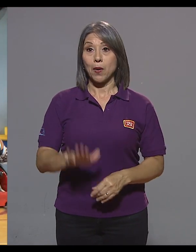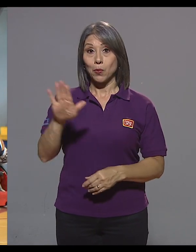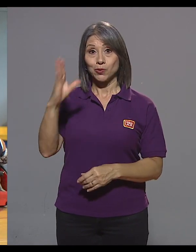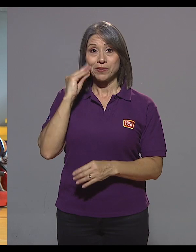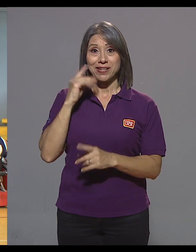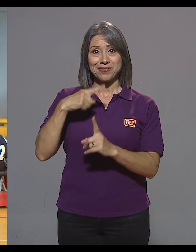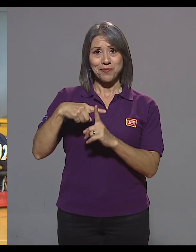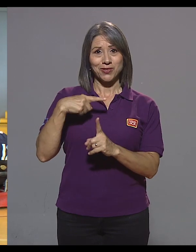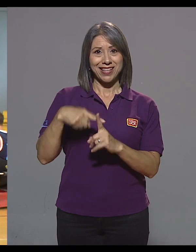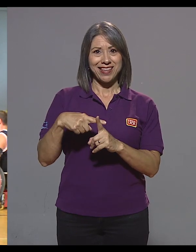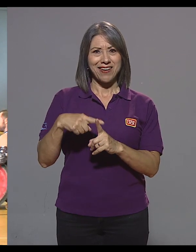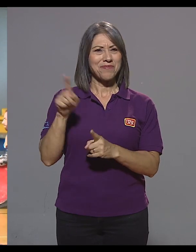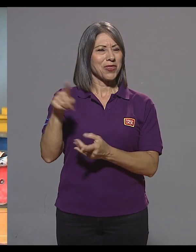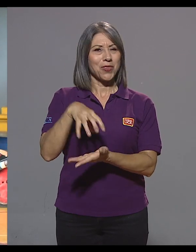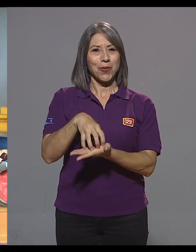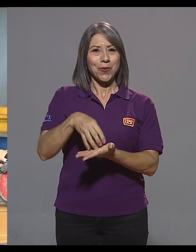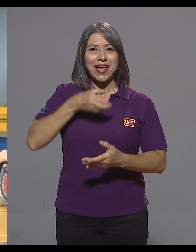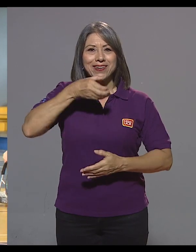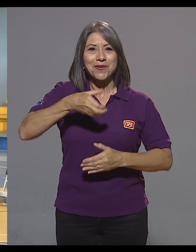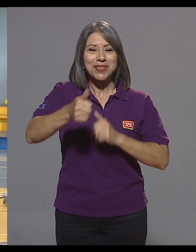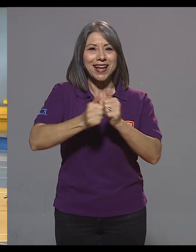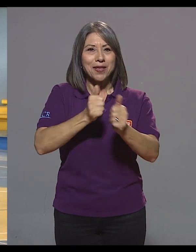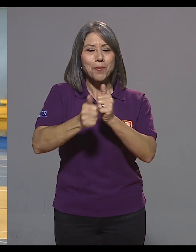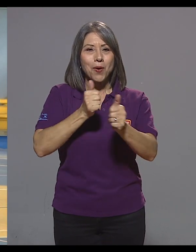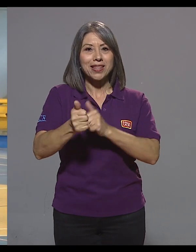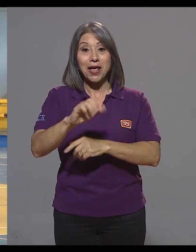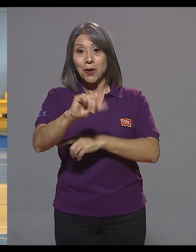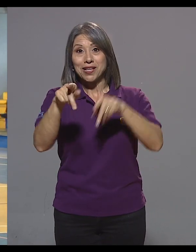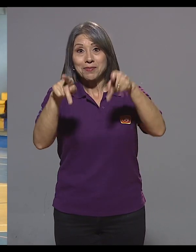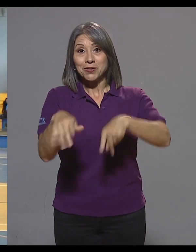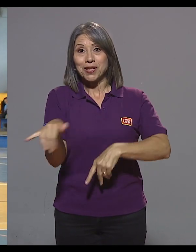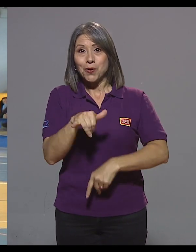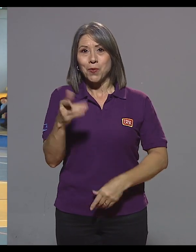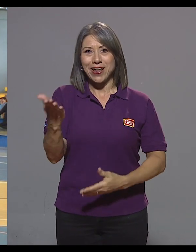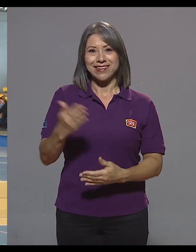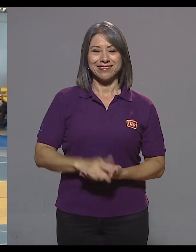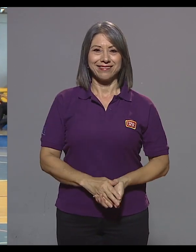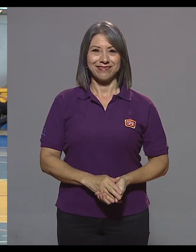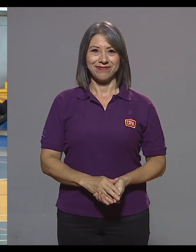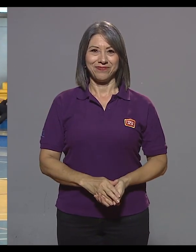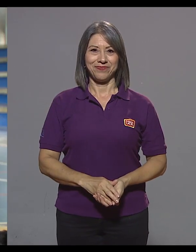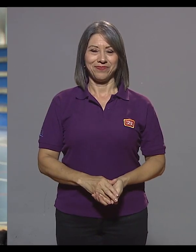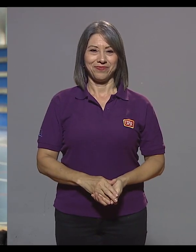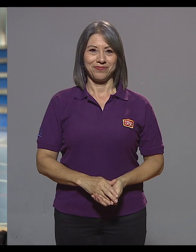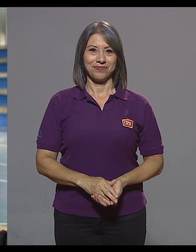Por su experiencia positiva, no duda en recomendar el deporte a otras personas como él.